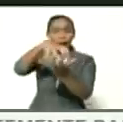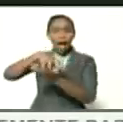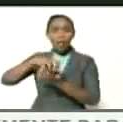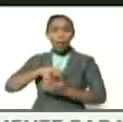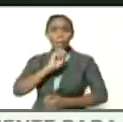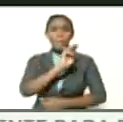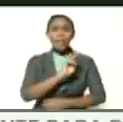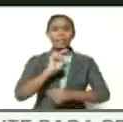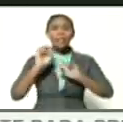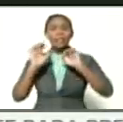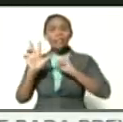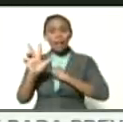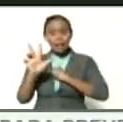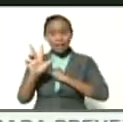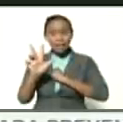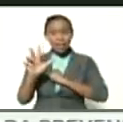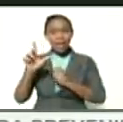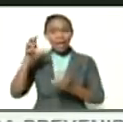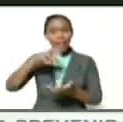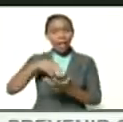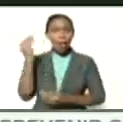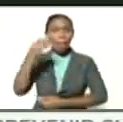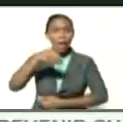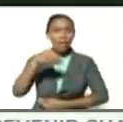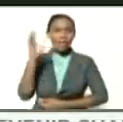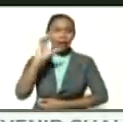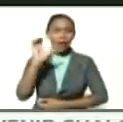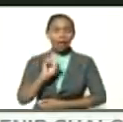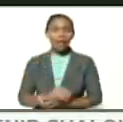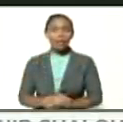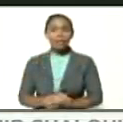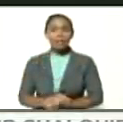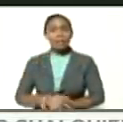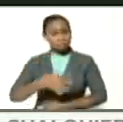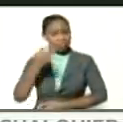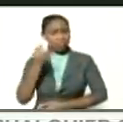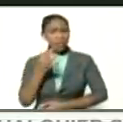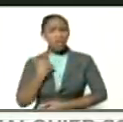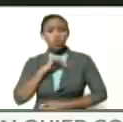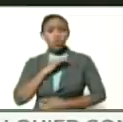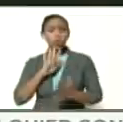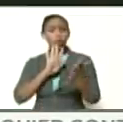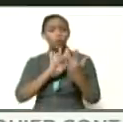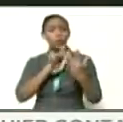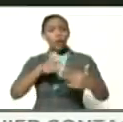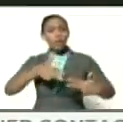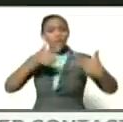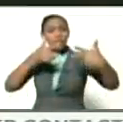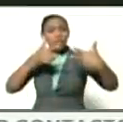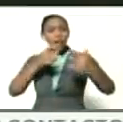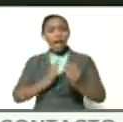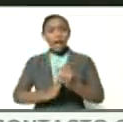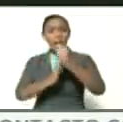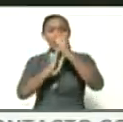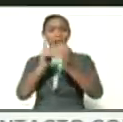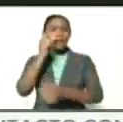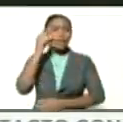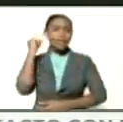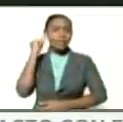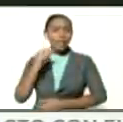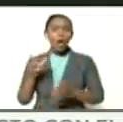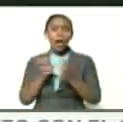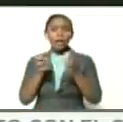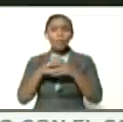23 estados más Caracas. ¿Verdad? Estamos conectados con los líderes y lideresas de los